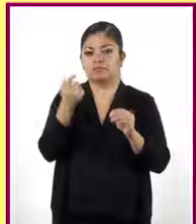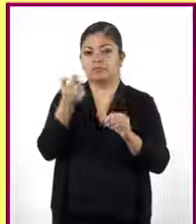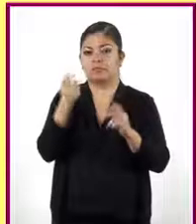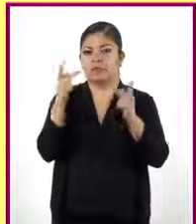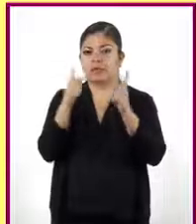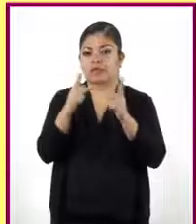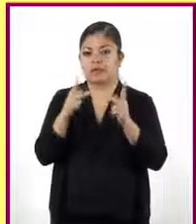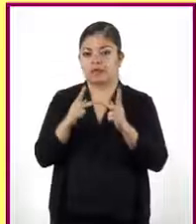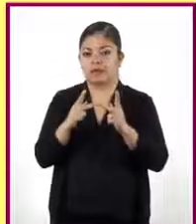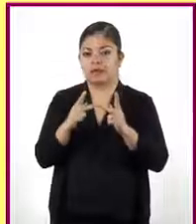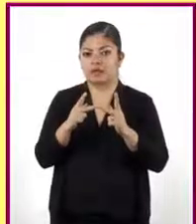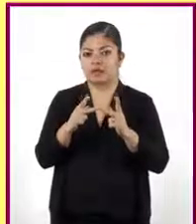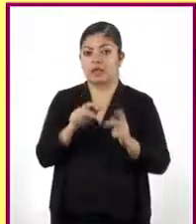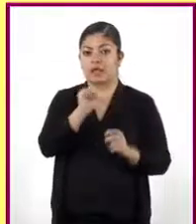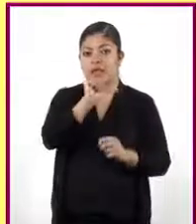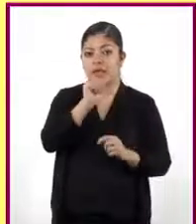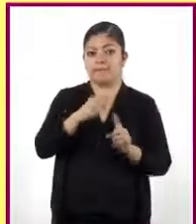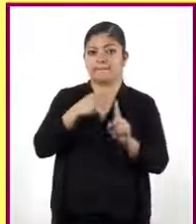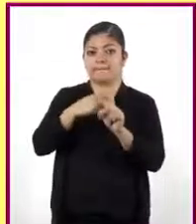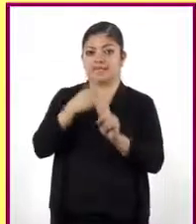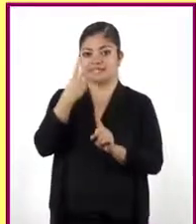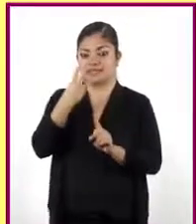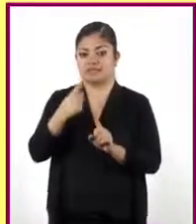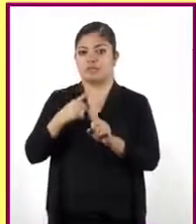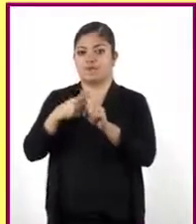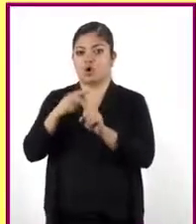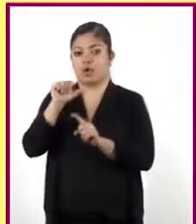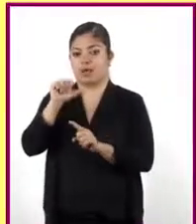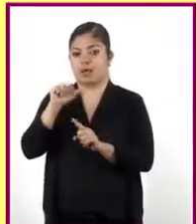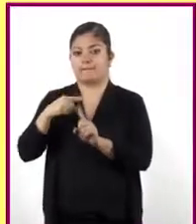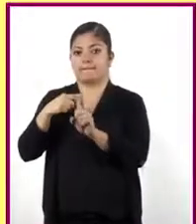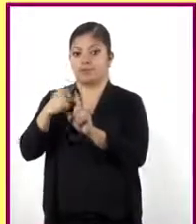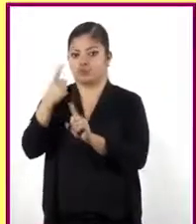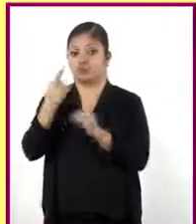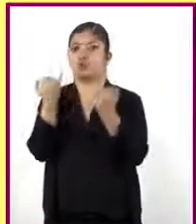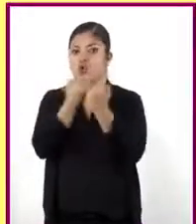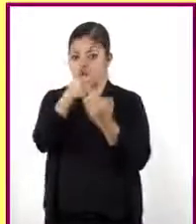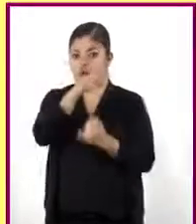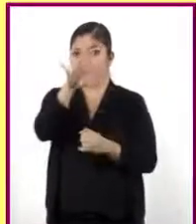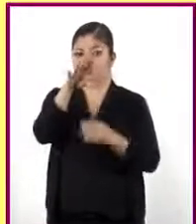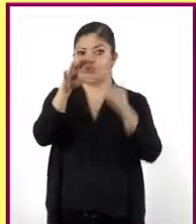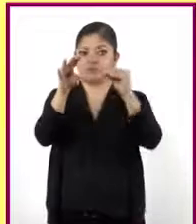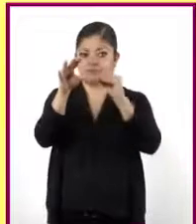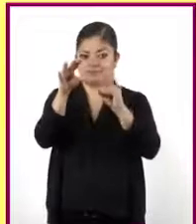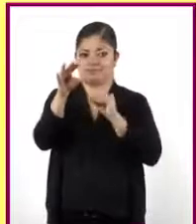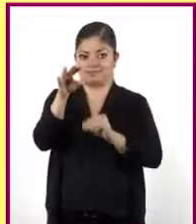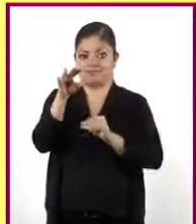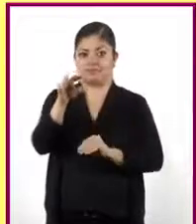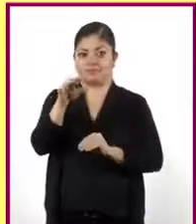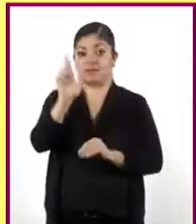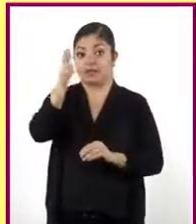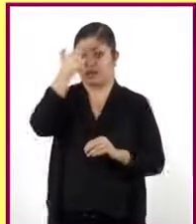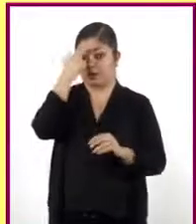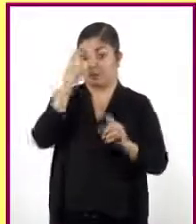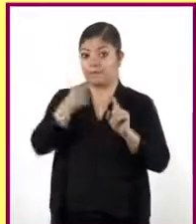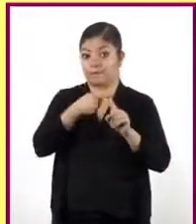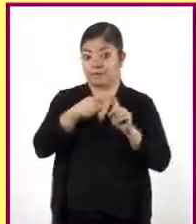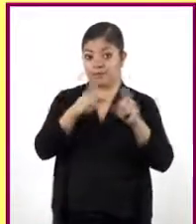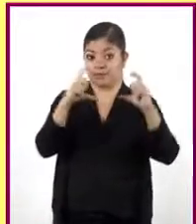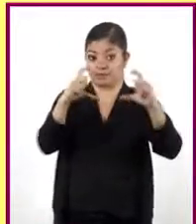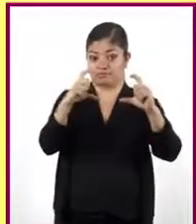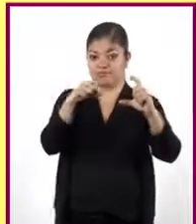a... A más 3 por A más 1. Recuerden que los términos del primer paréntesis se deben